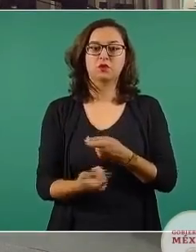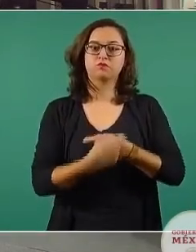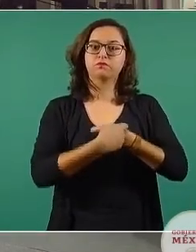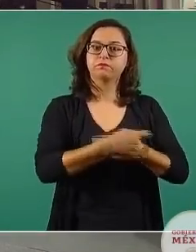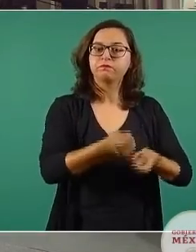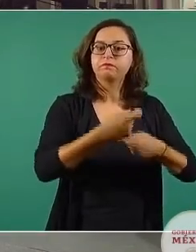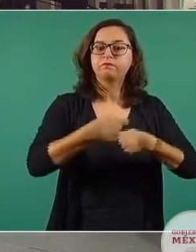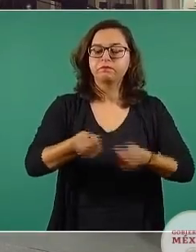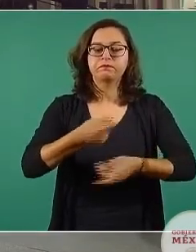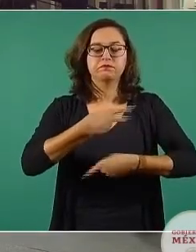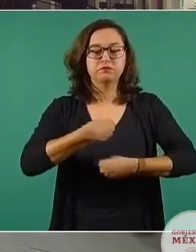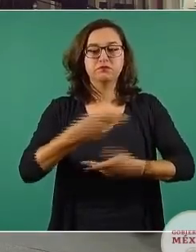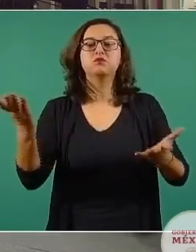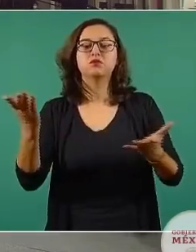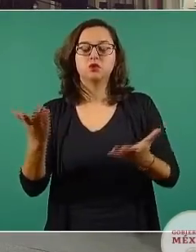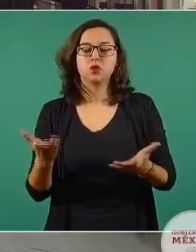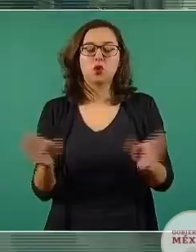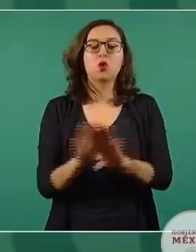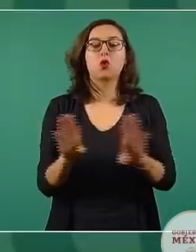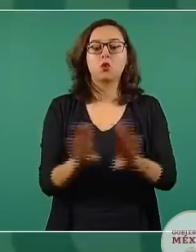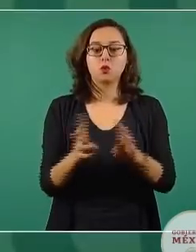cuántos se hicieron